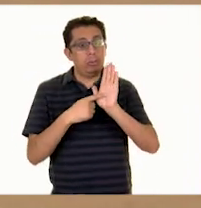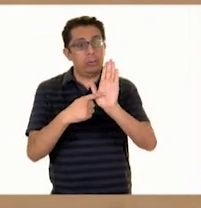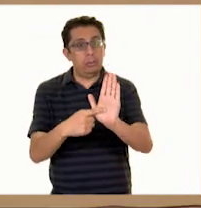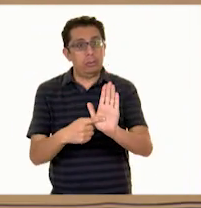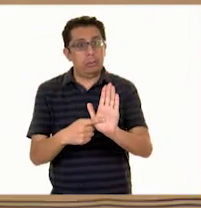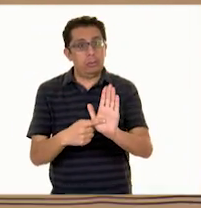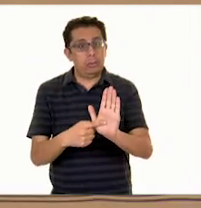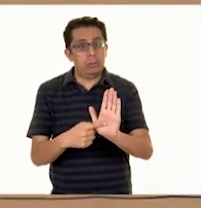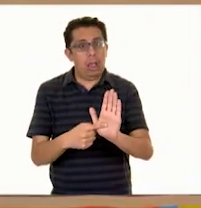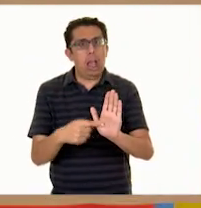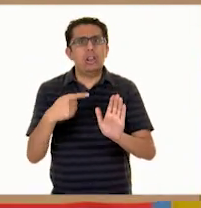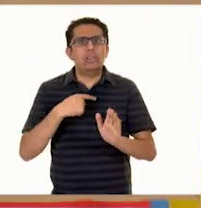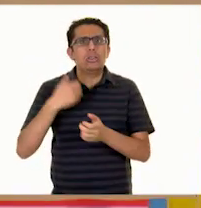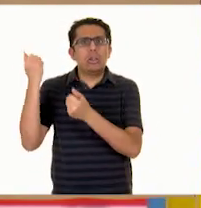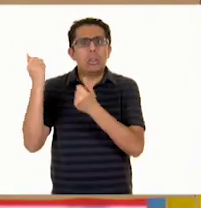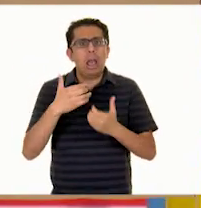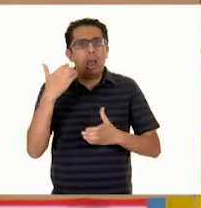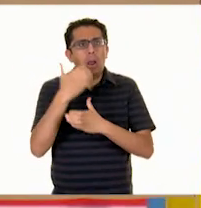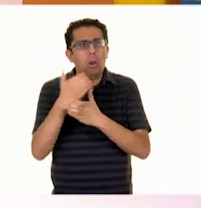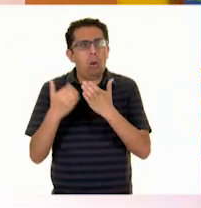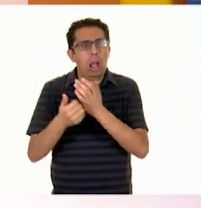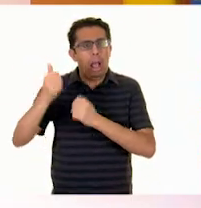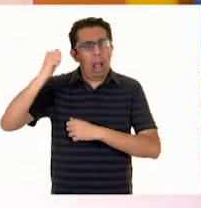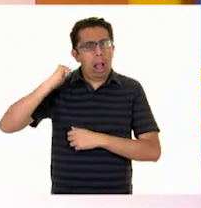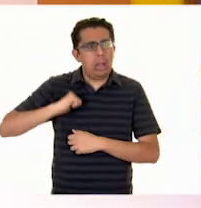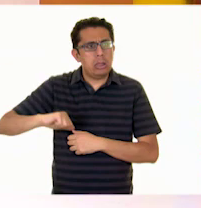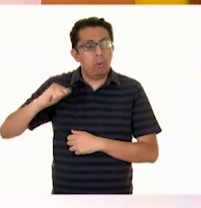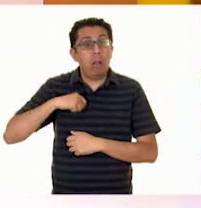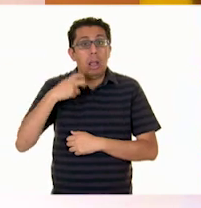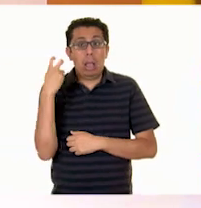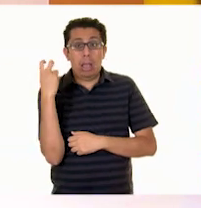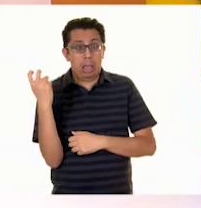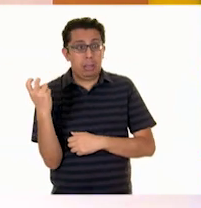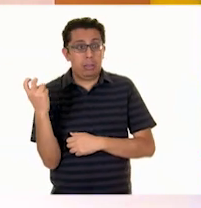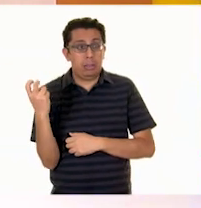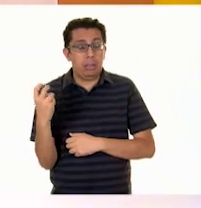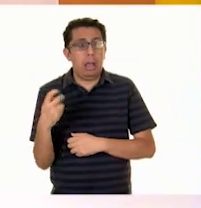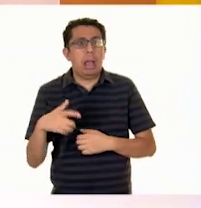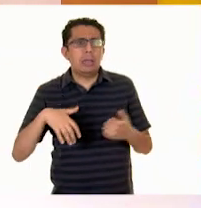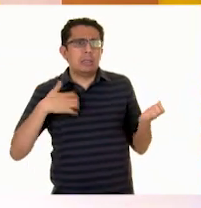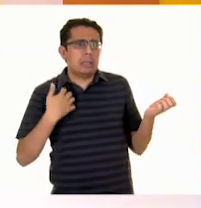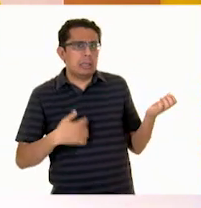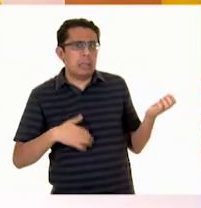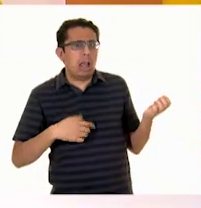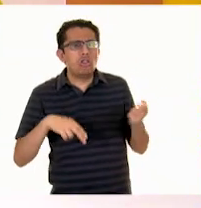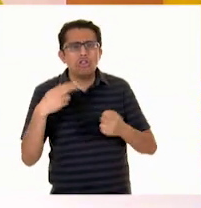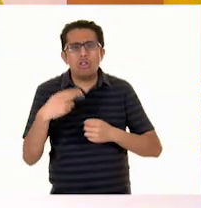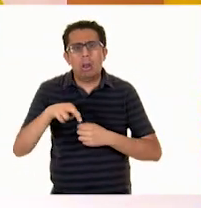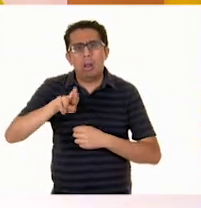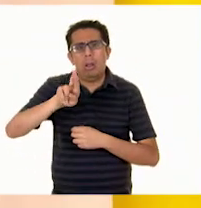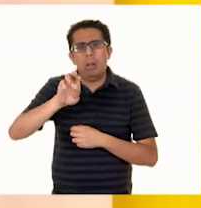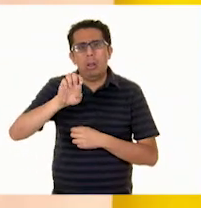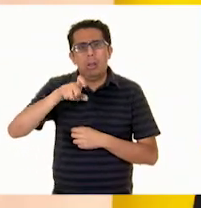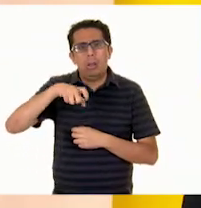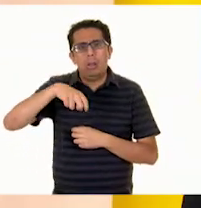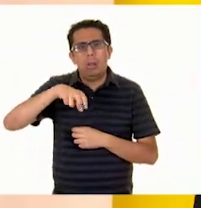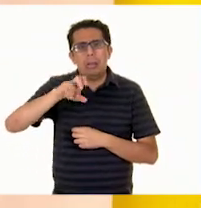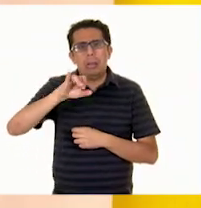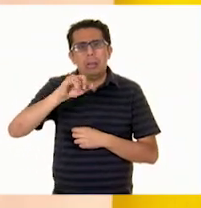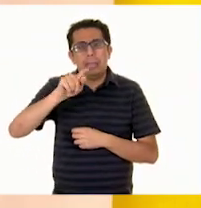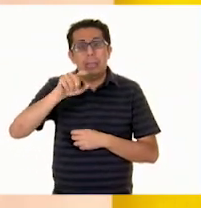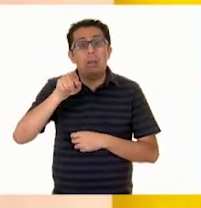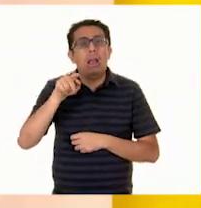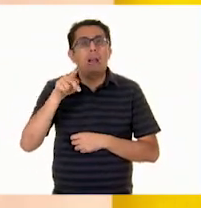objetos muy antiguos. Mira, esta en Itarrá, se llama Requinto, y esta perteneció a mi tío,